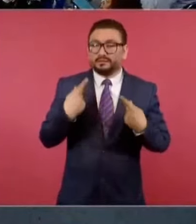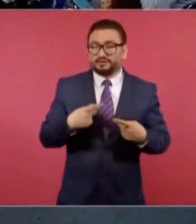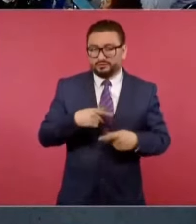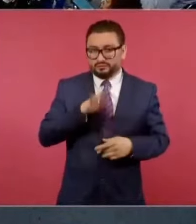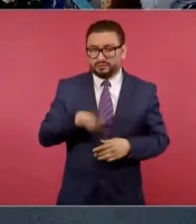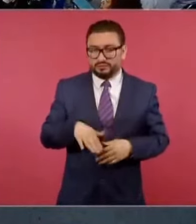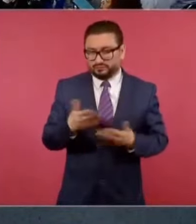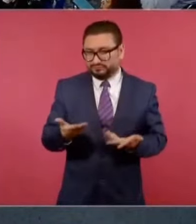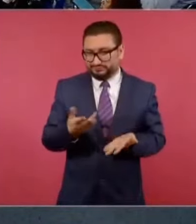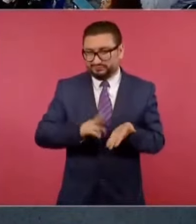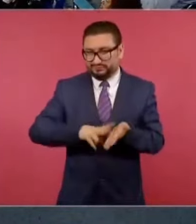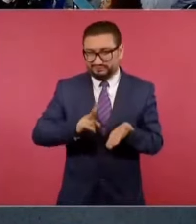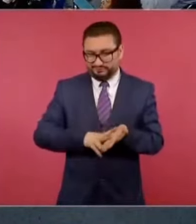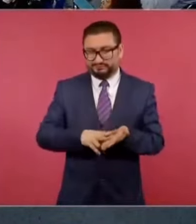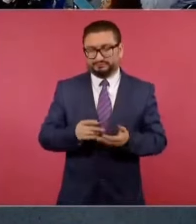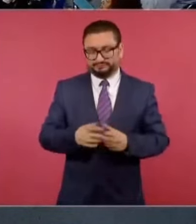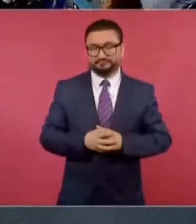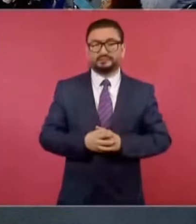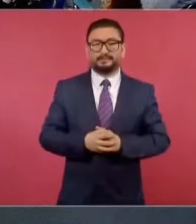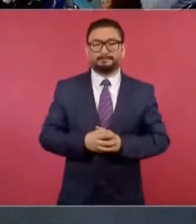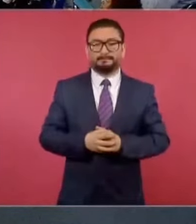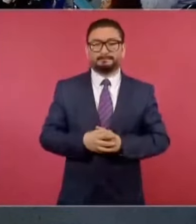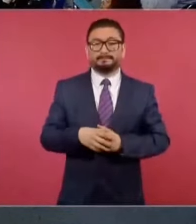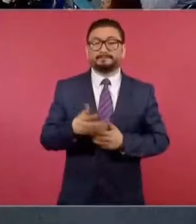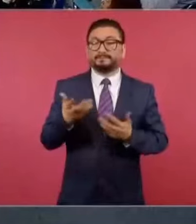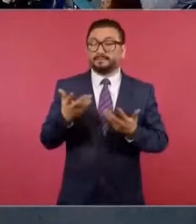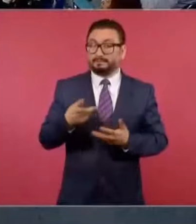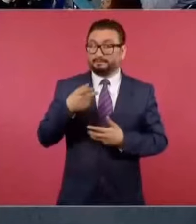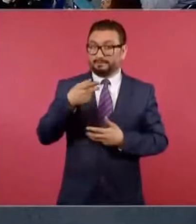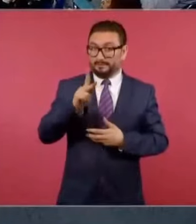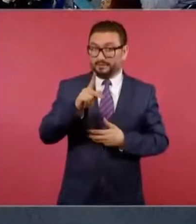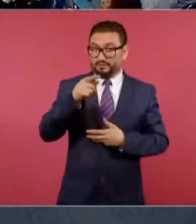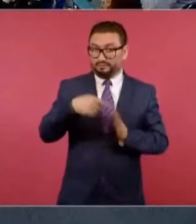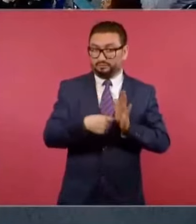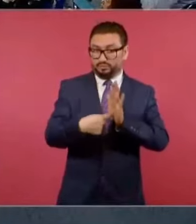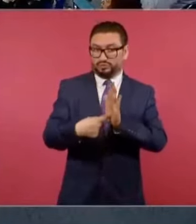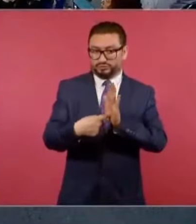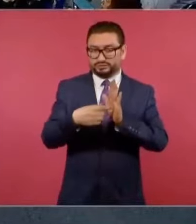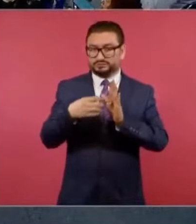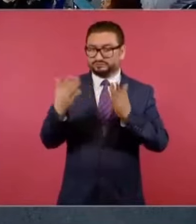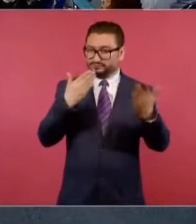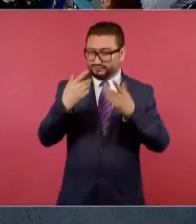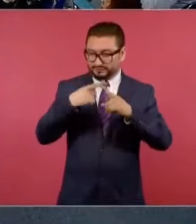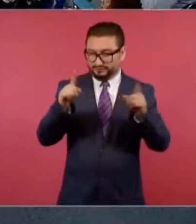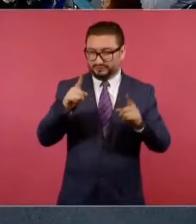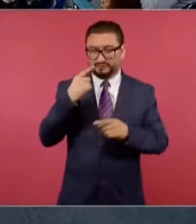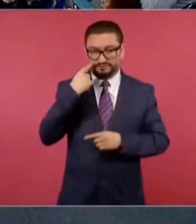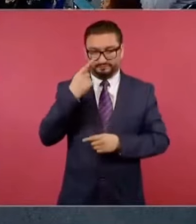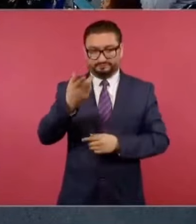cualitativo, pero para que veas las diferencias.